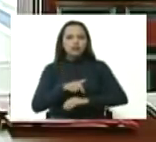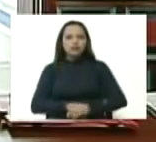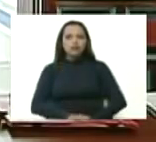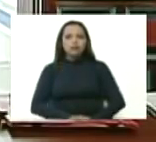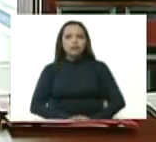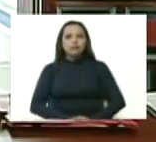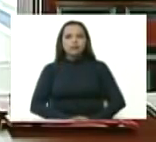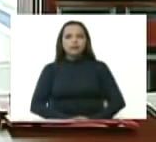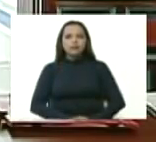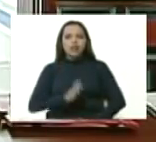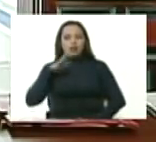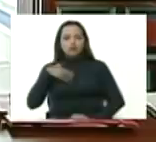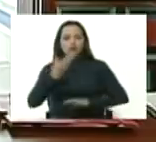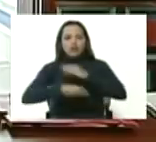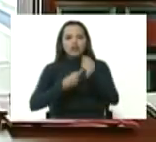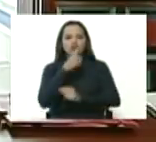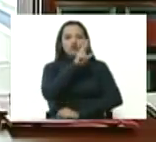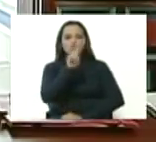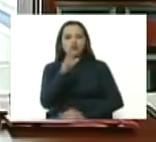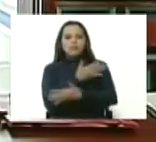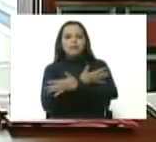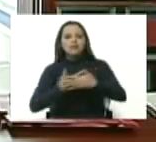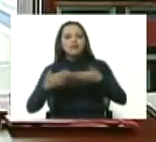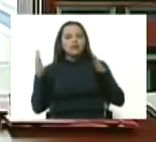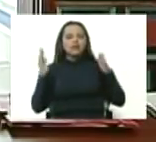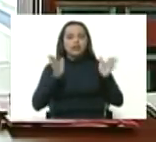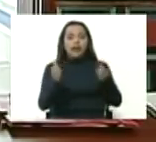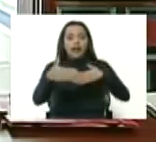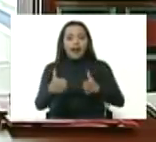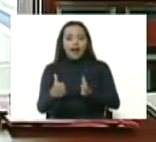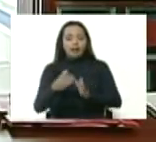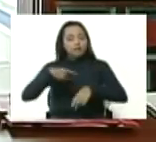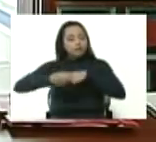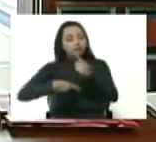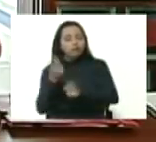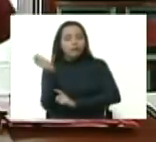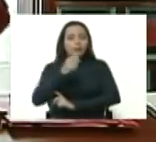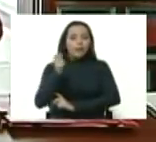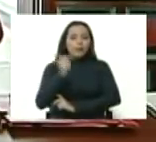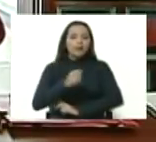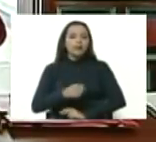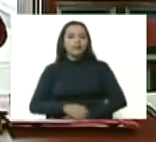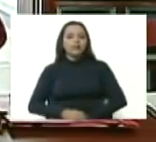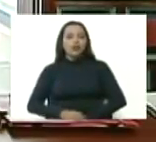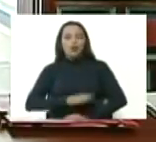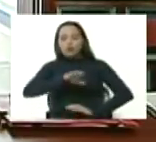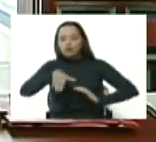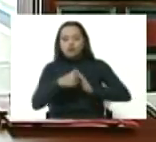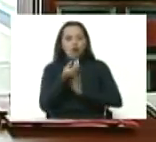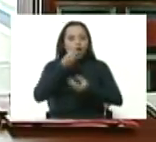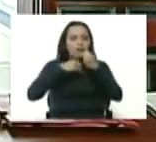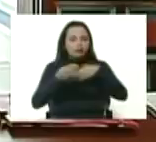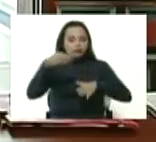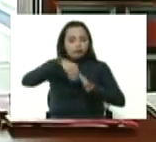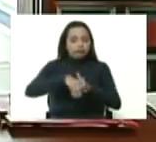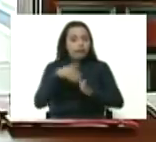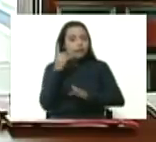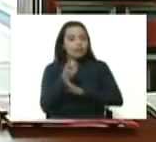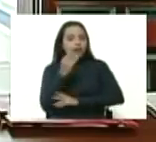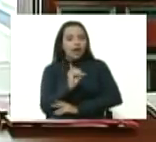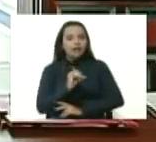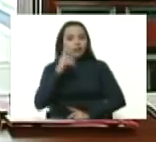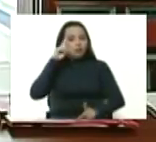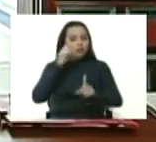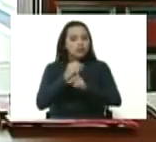Y lograr las 12 millones de cajas mensuales con todos sus productos. Esa es la meta. Y